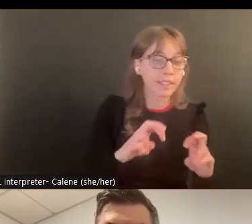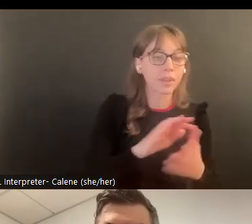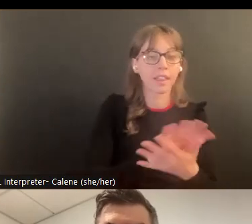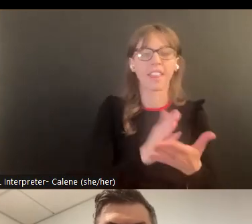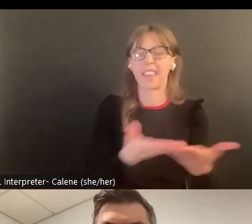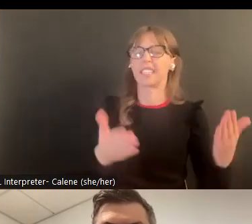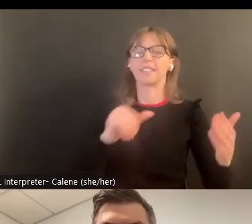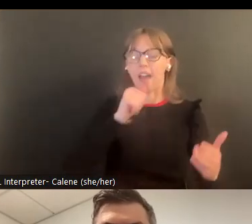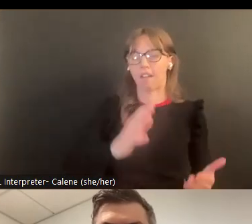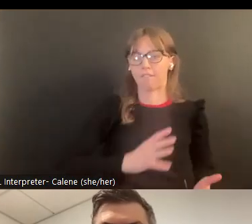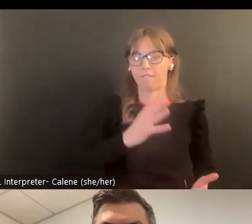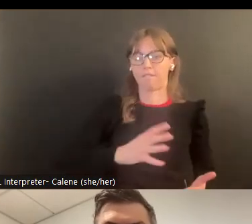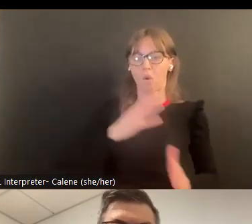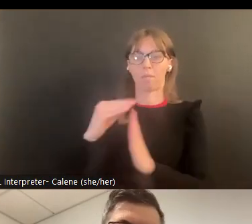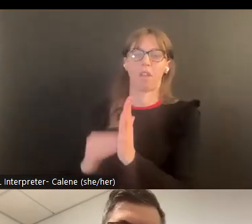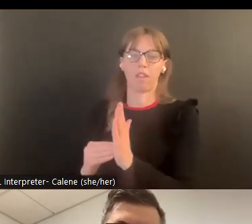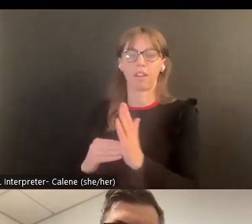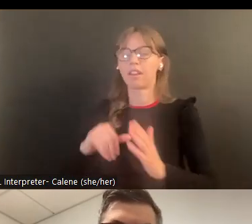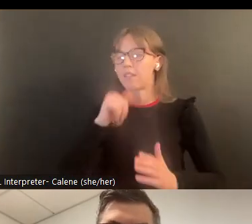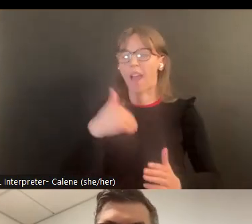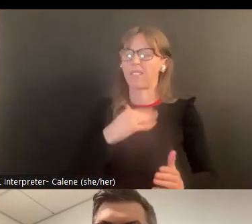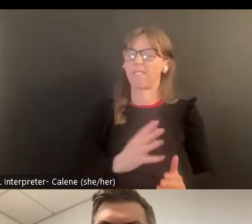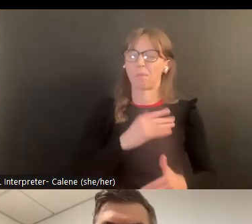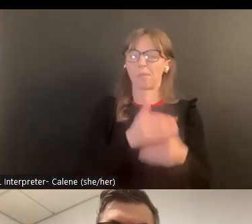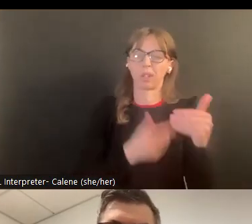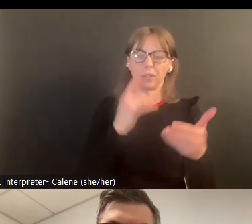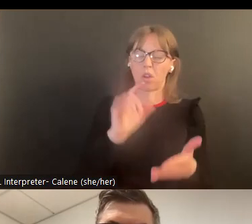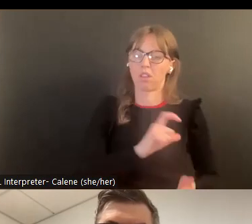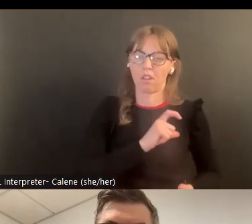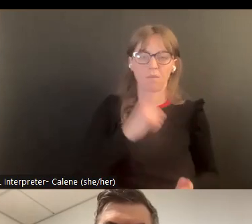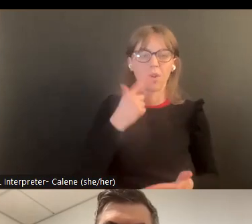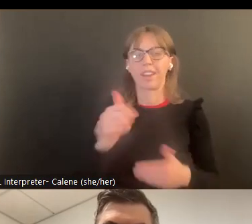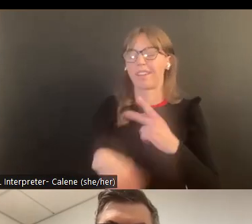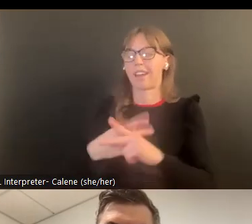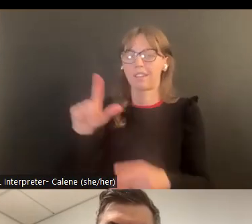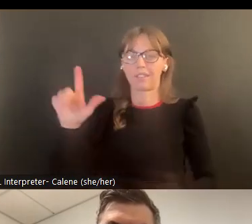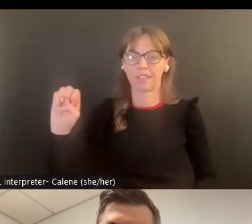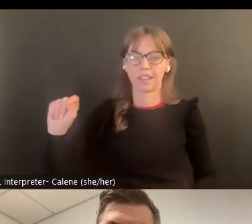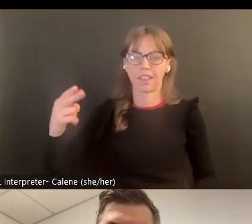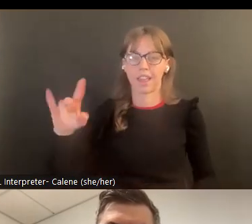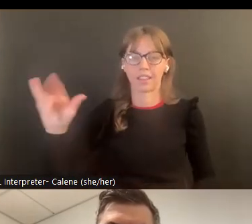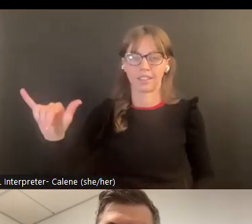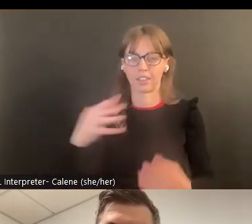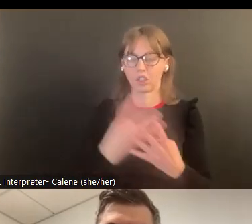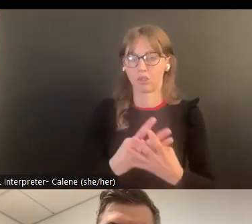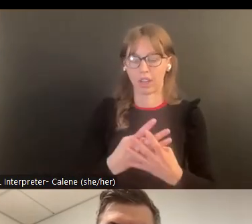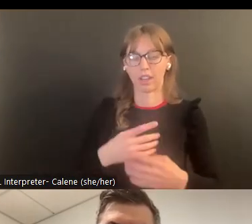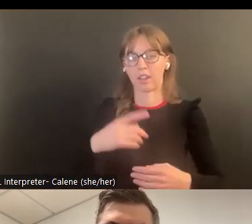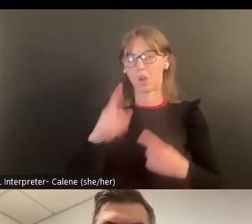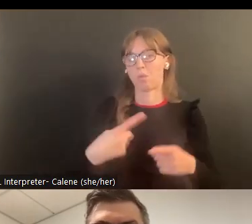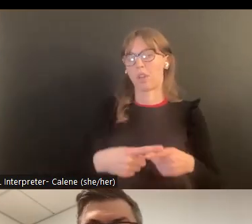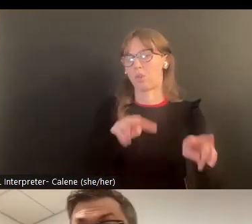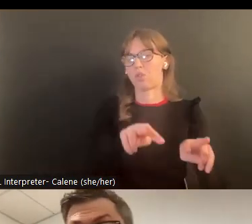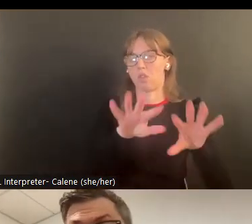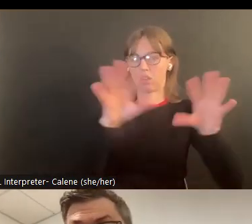muchos de nivel informal pero no hay como una una implementación de